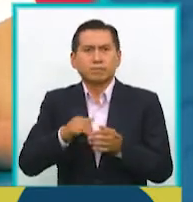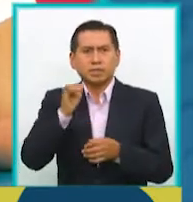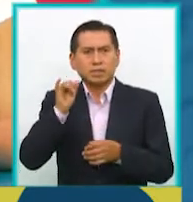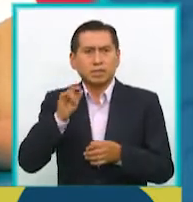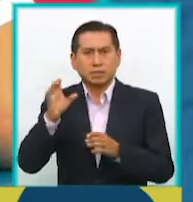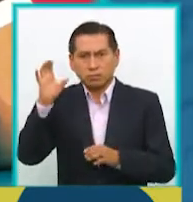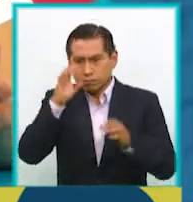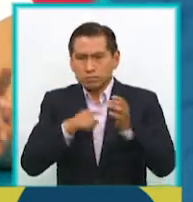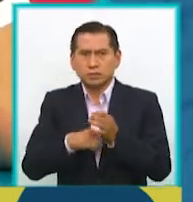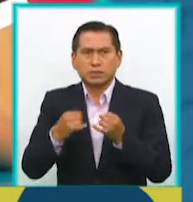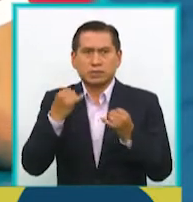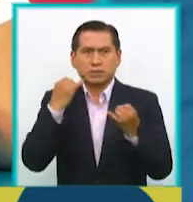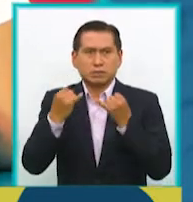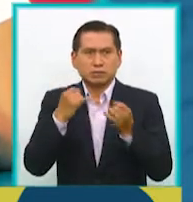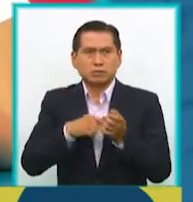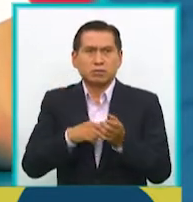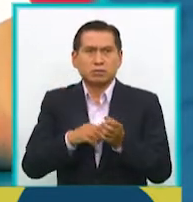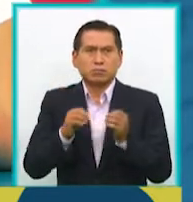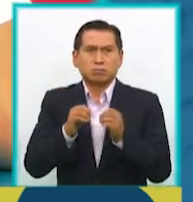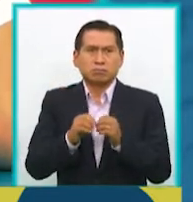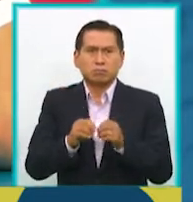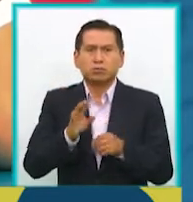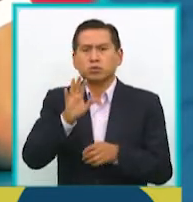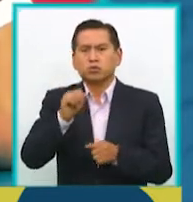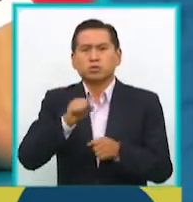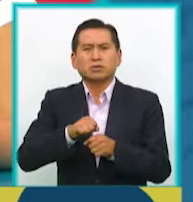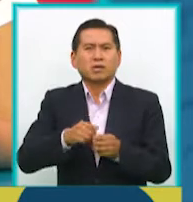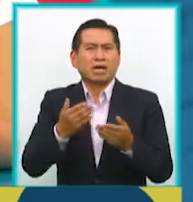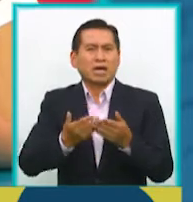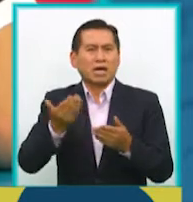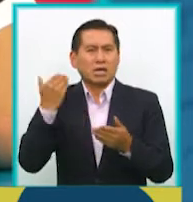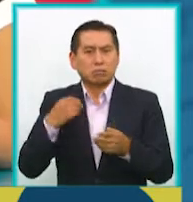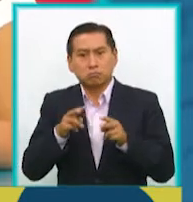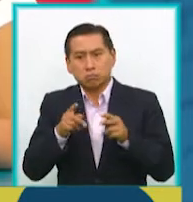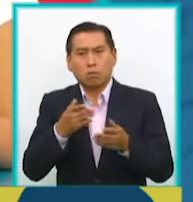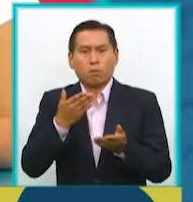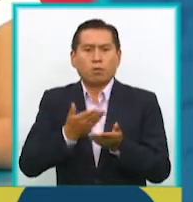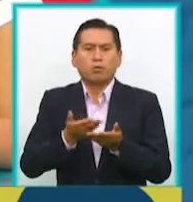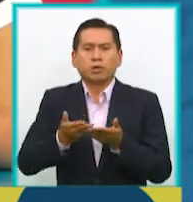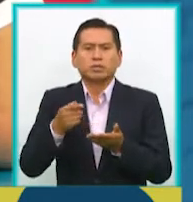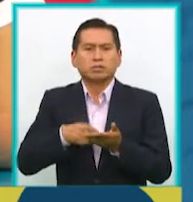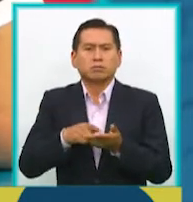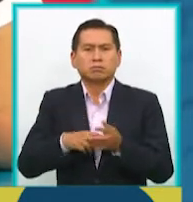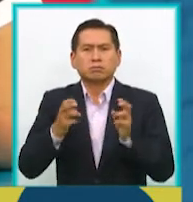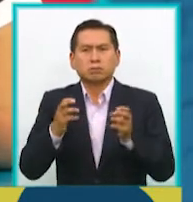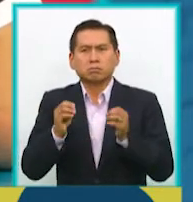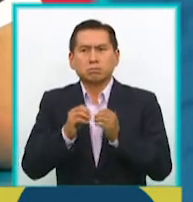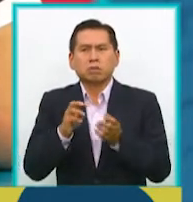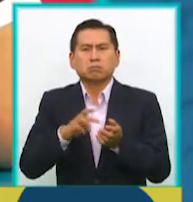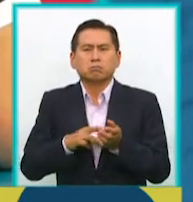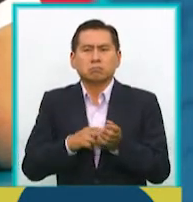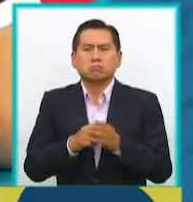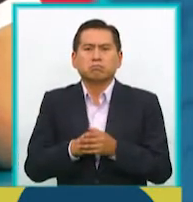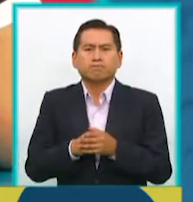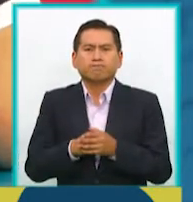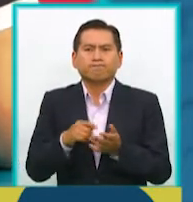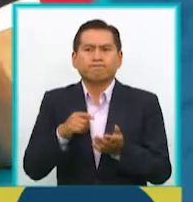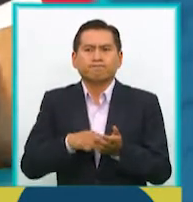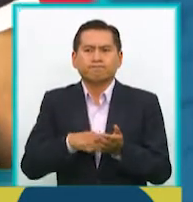buscando información y revisando un poco de tus trabajos anteriores, propuestas que tienen que ver de alguna manera con este